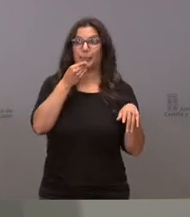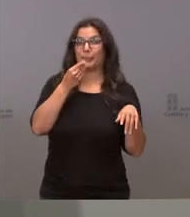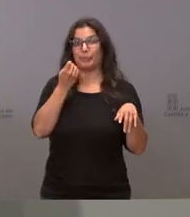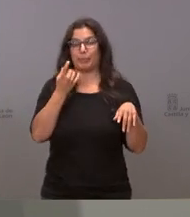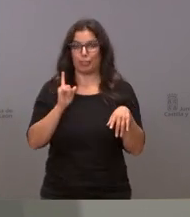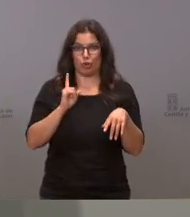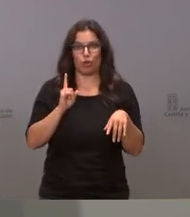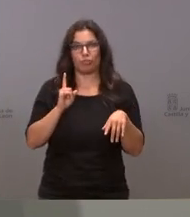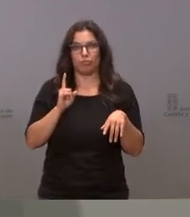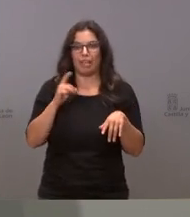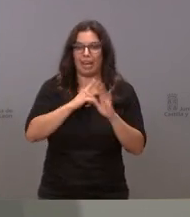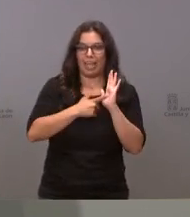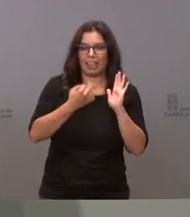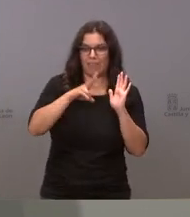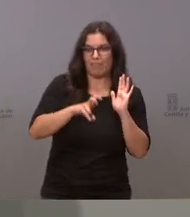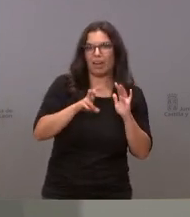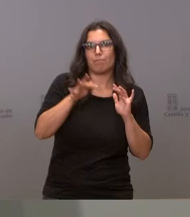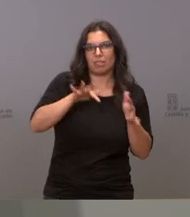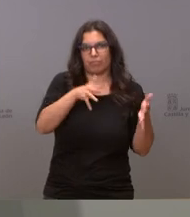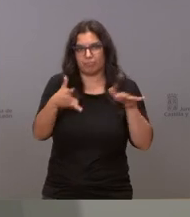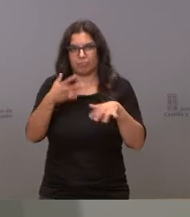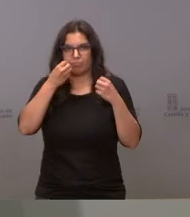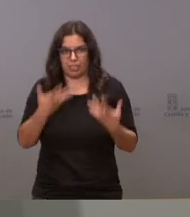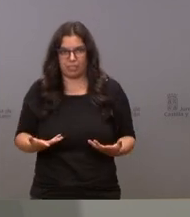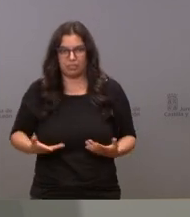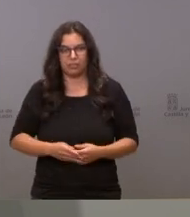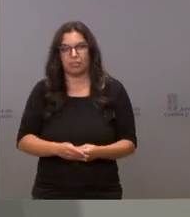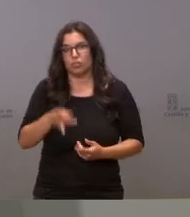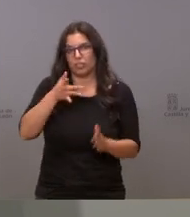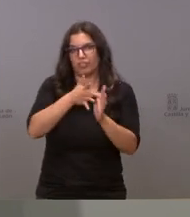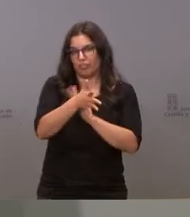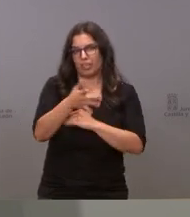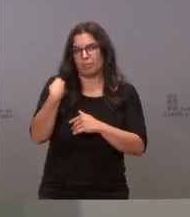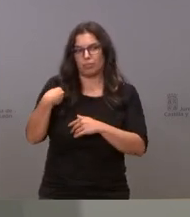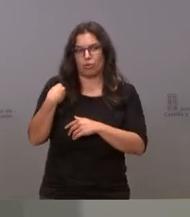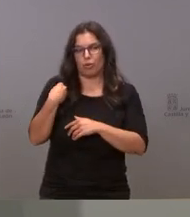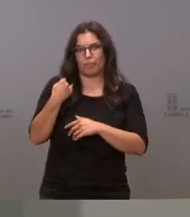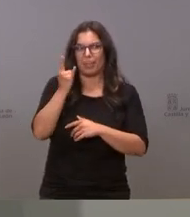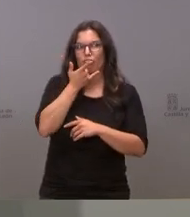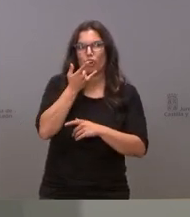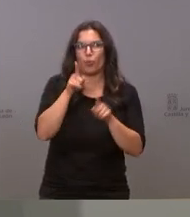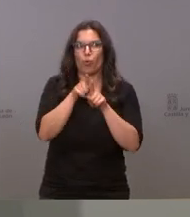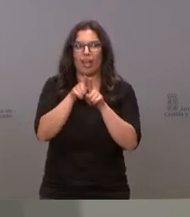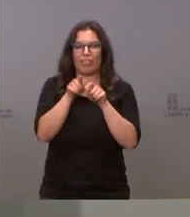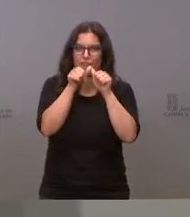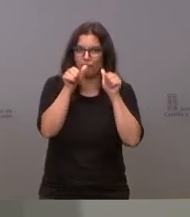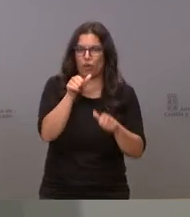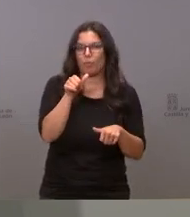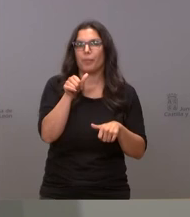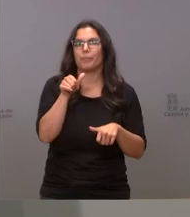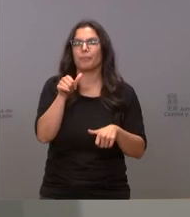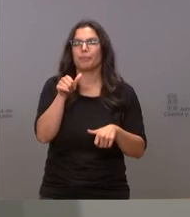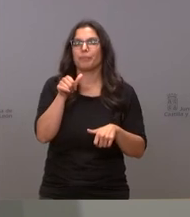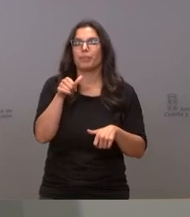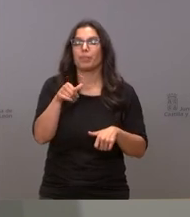hacer posibles los cambios y yo creo que es de lo que se trata de un error de diseño sobre la pregunta de si puede haber un 100% de objeción